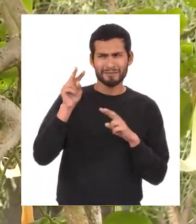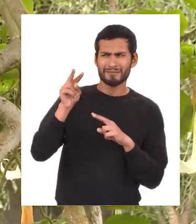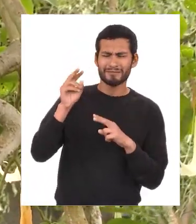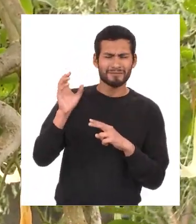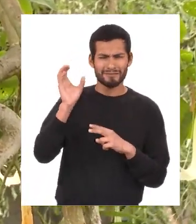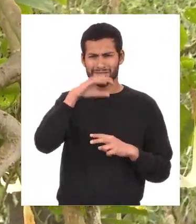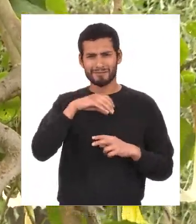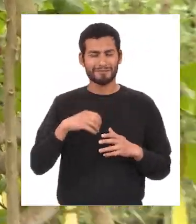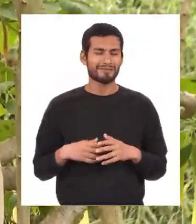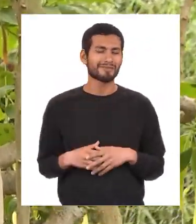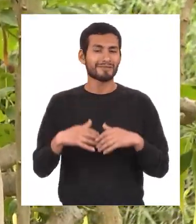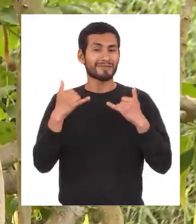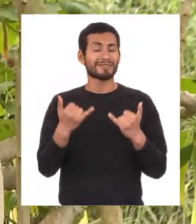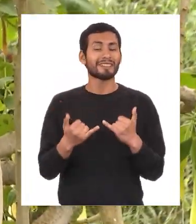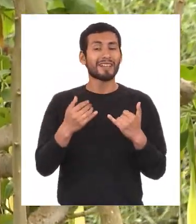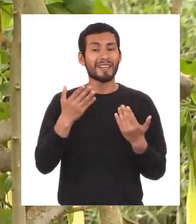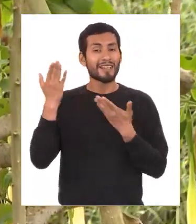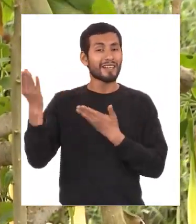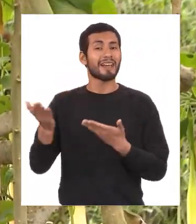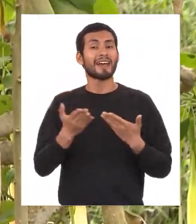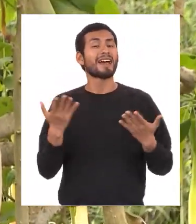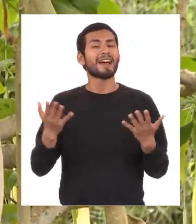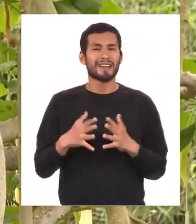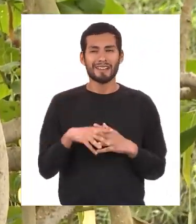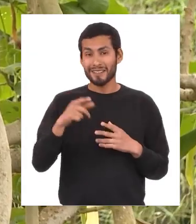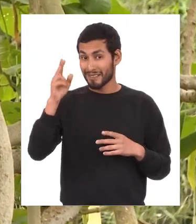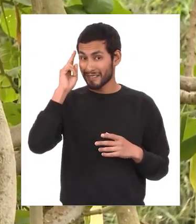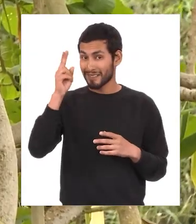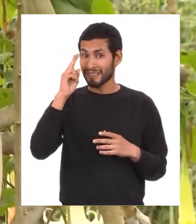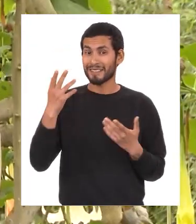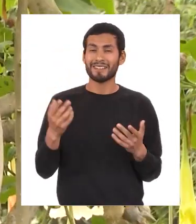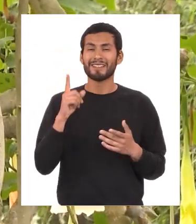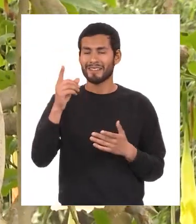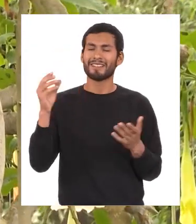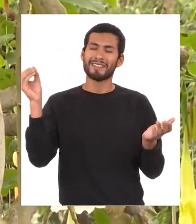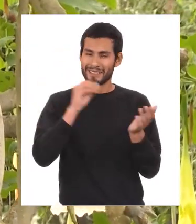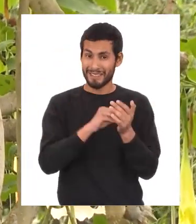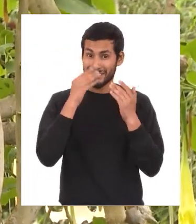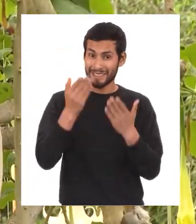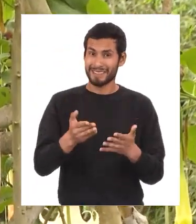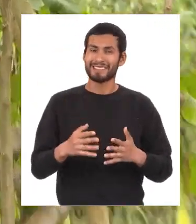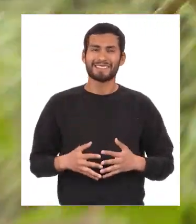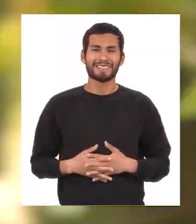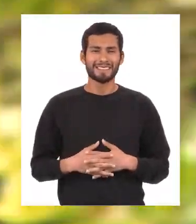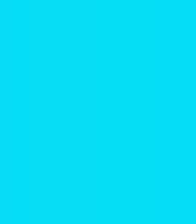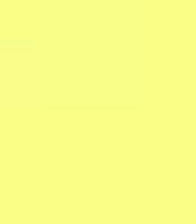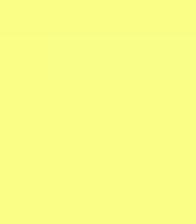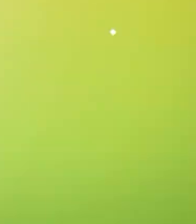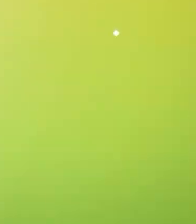muy extraños ahora démosle la bienvenida a nuestro profesor una vez más